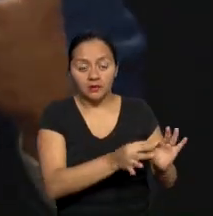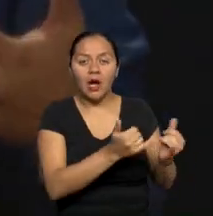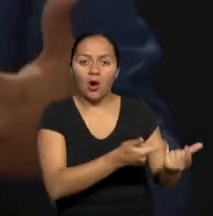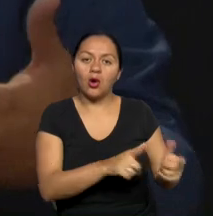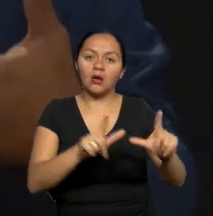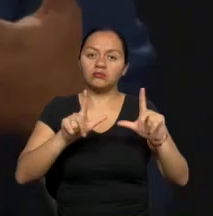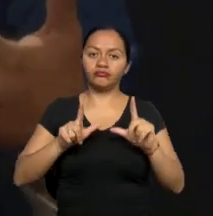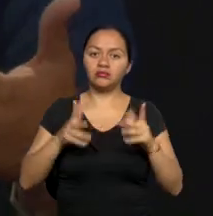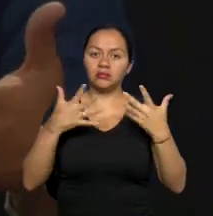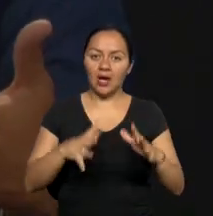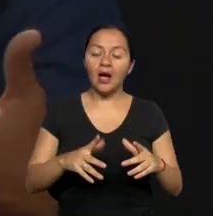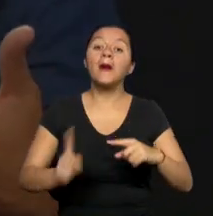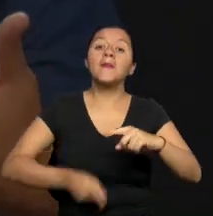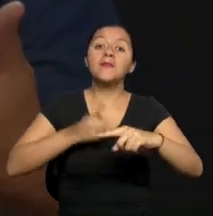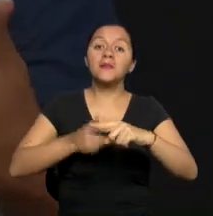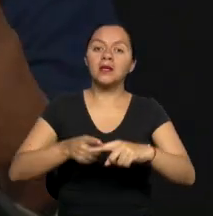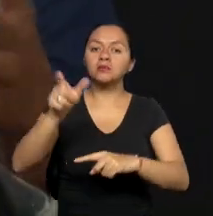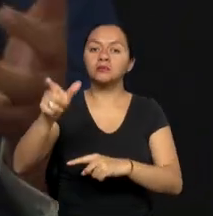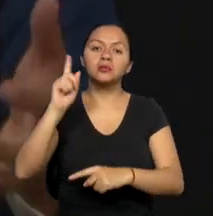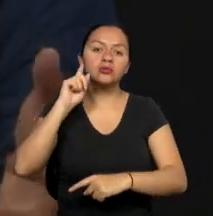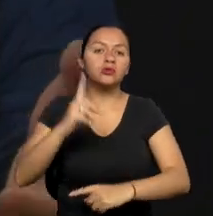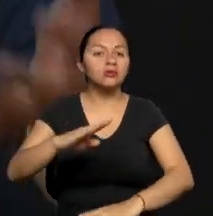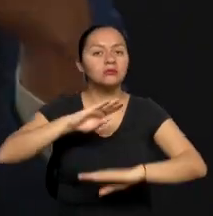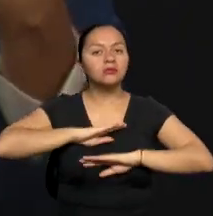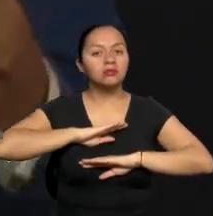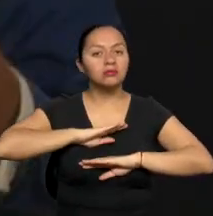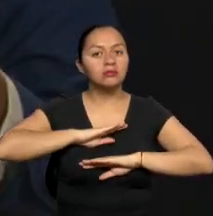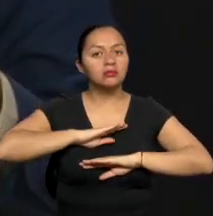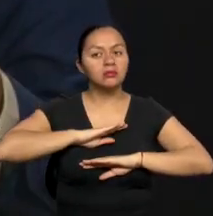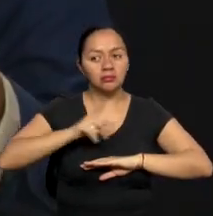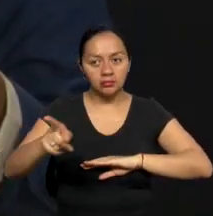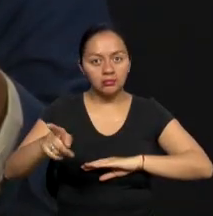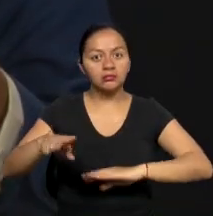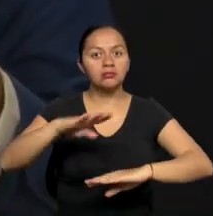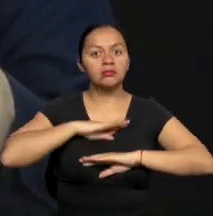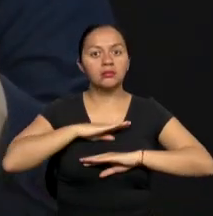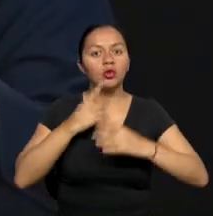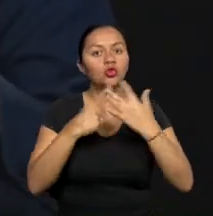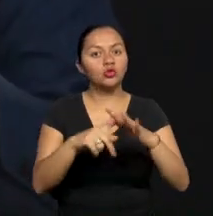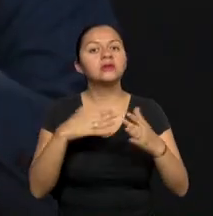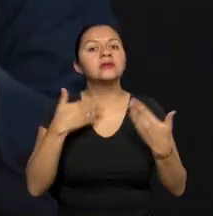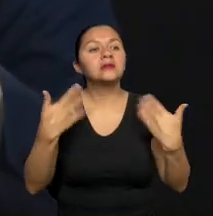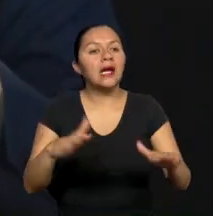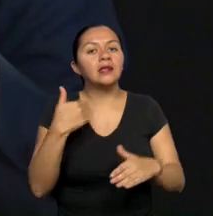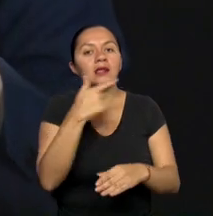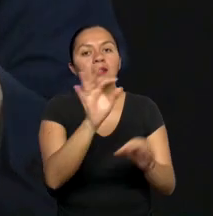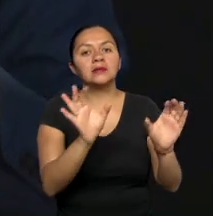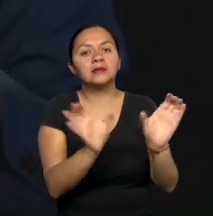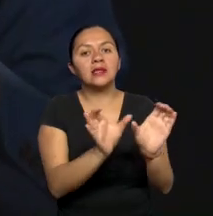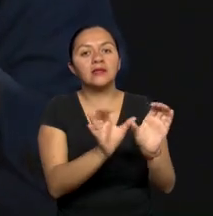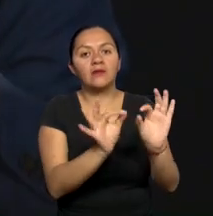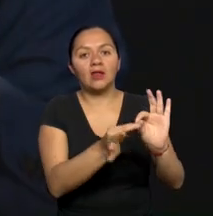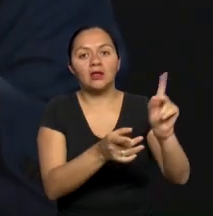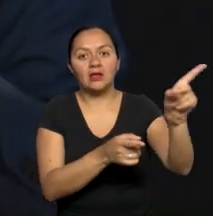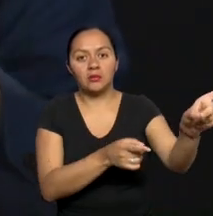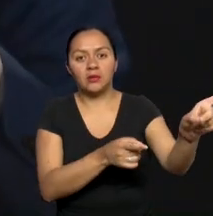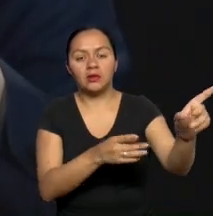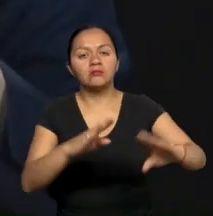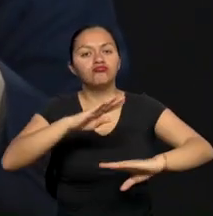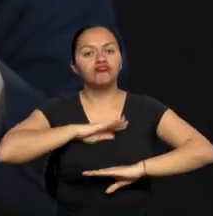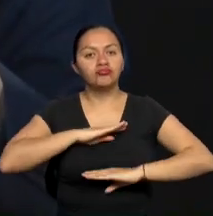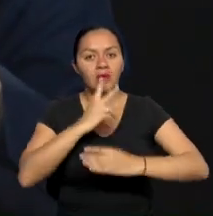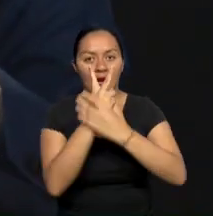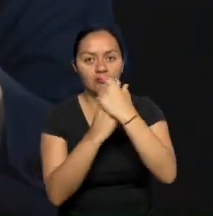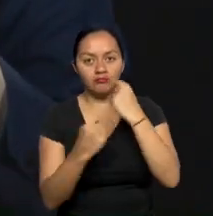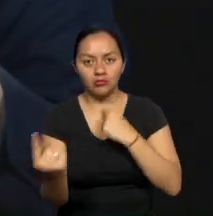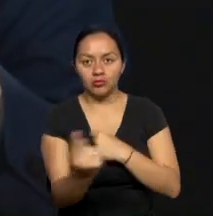esa persona con discapacidad, que también se la está incluyendo en sus ámbitos. Entonces, la certificación por competencias laborales